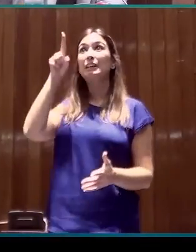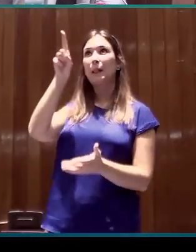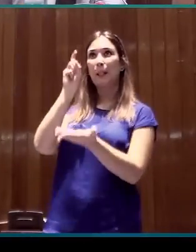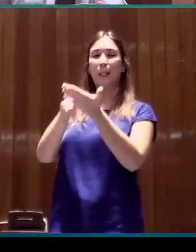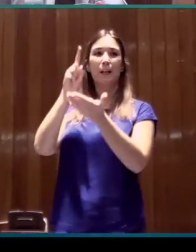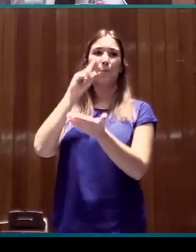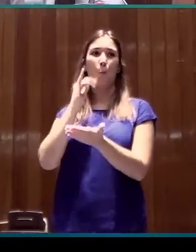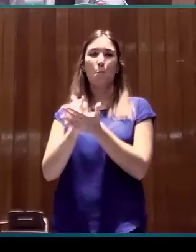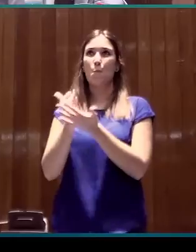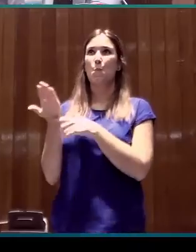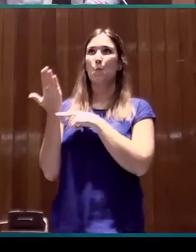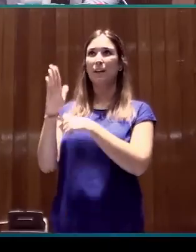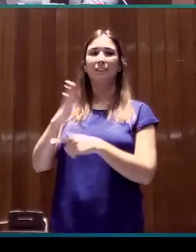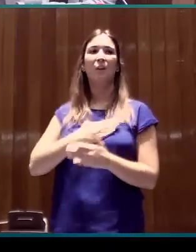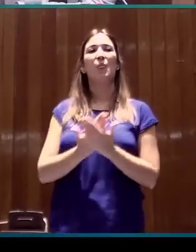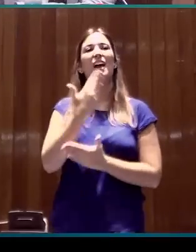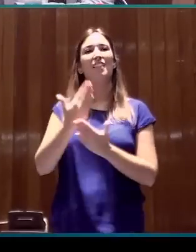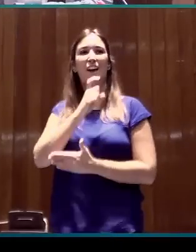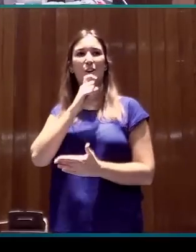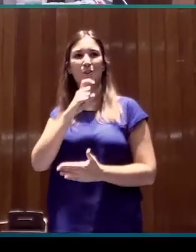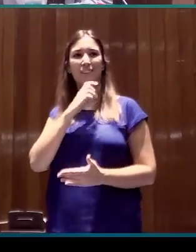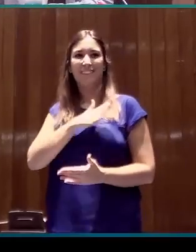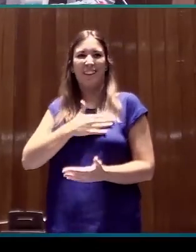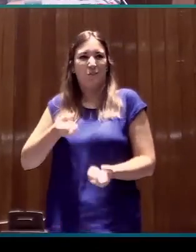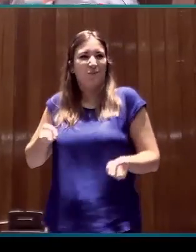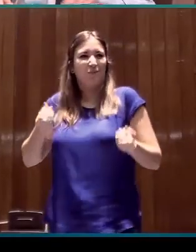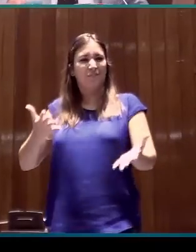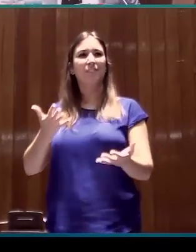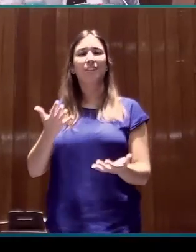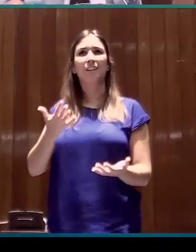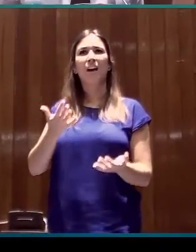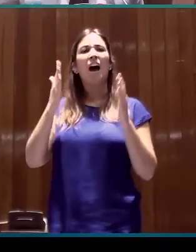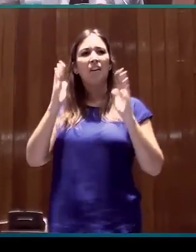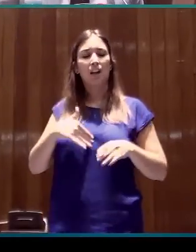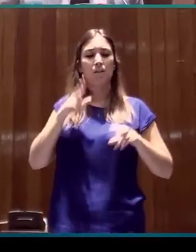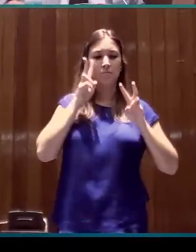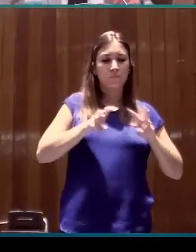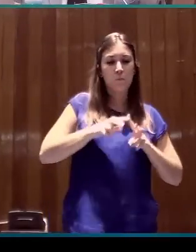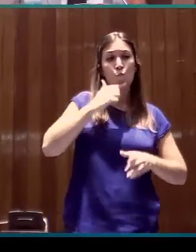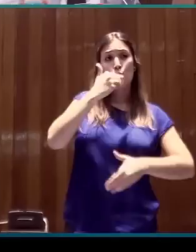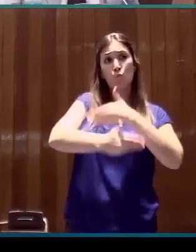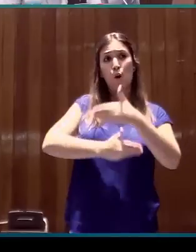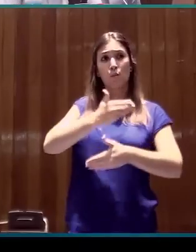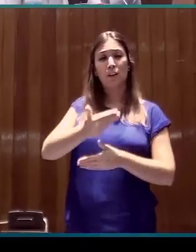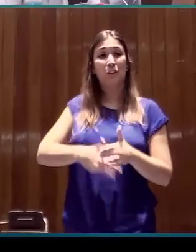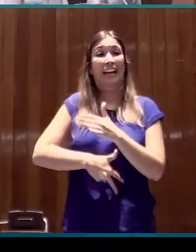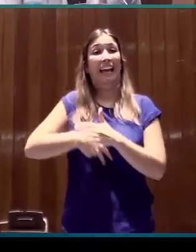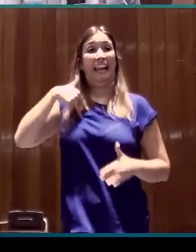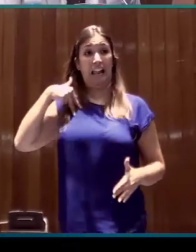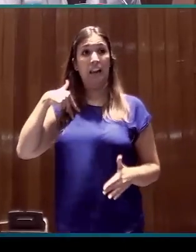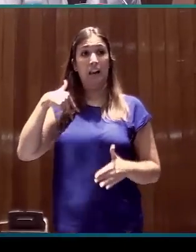de nuestro día a día y cómo eso puede tener alguna consecuencia en el proceso más general de